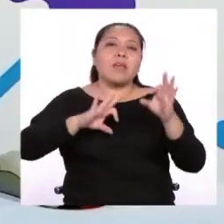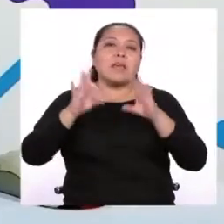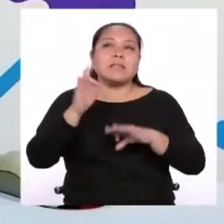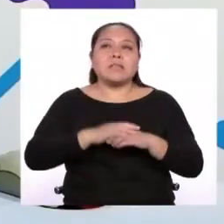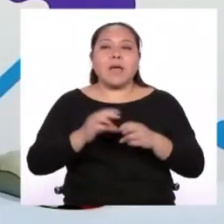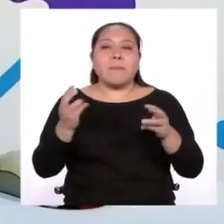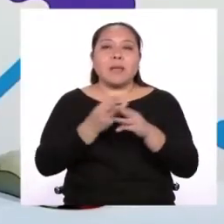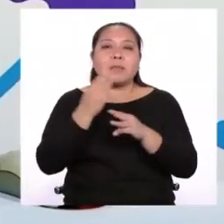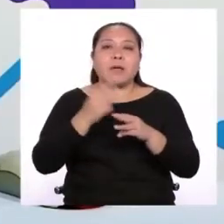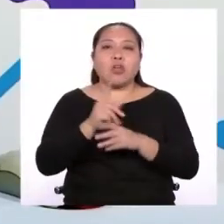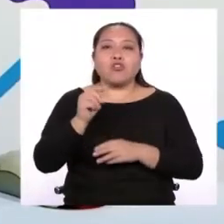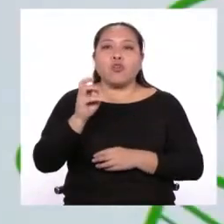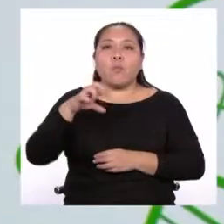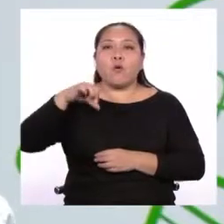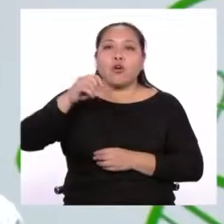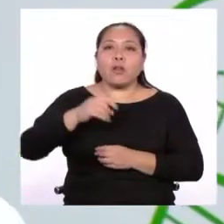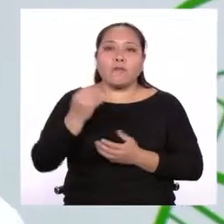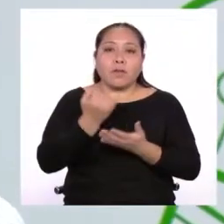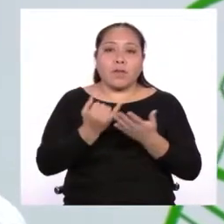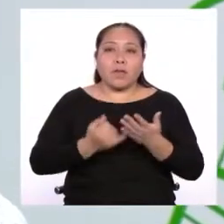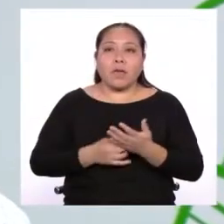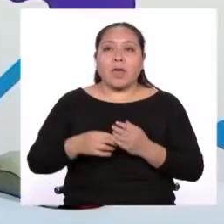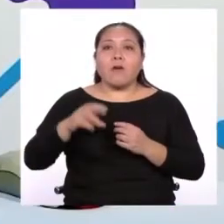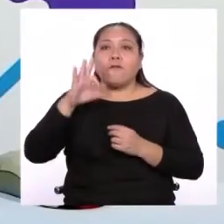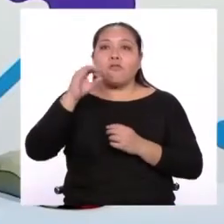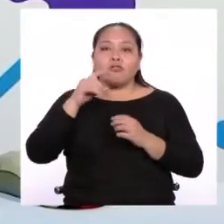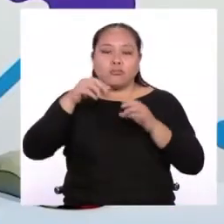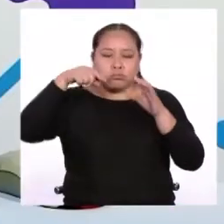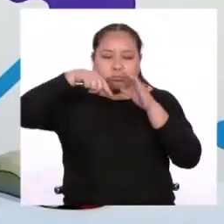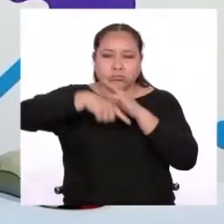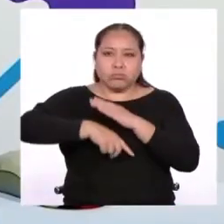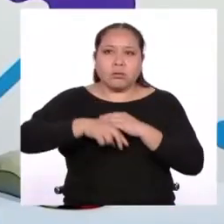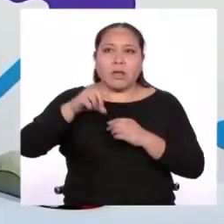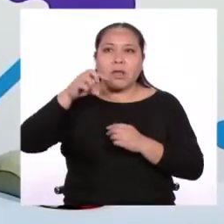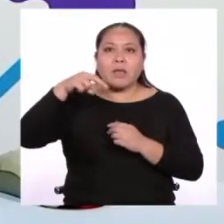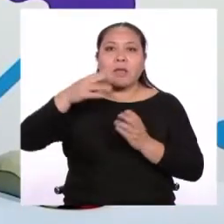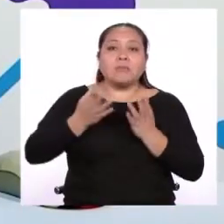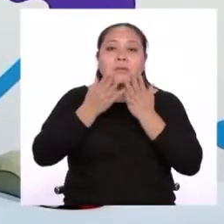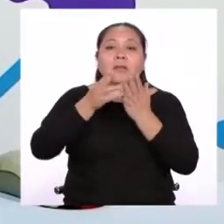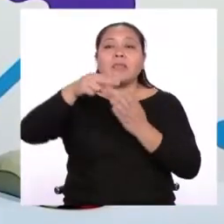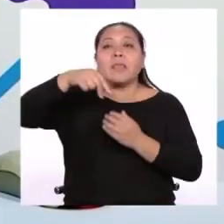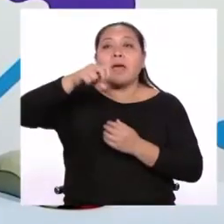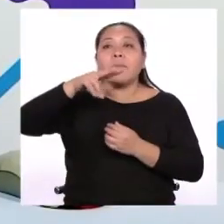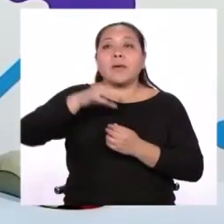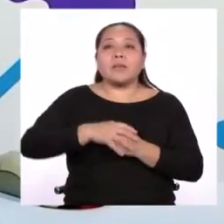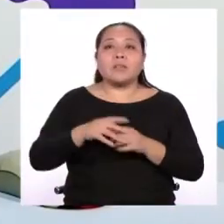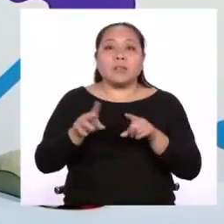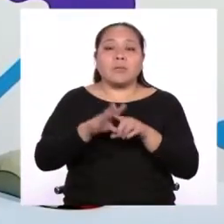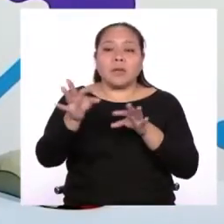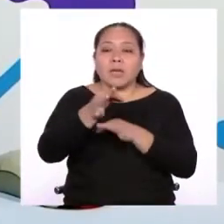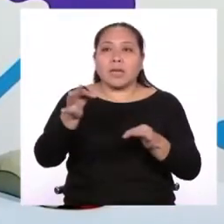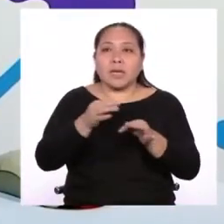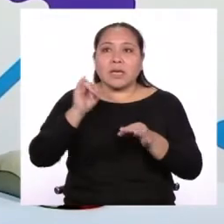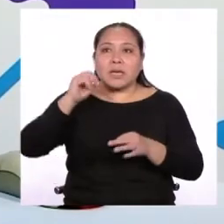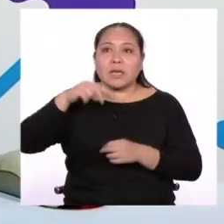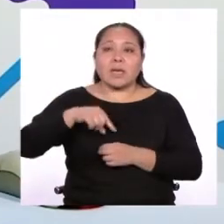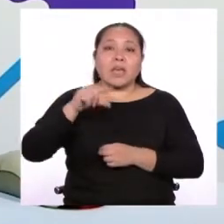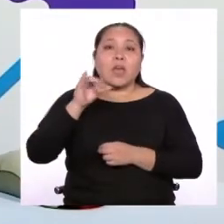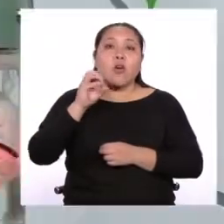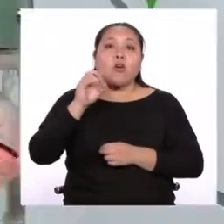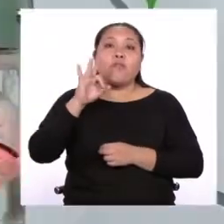topografía, la cartografía, la fotogrametría, la navegación, así como las ingenierías, la astronomía y la